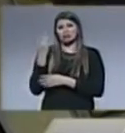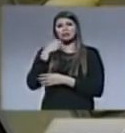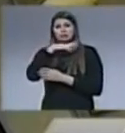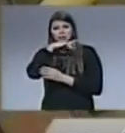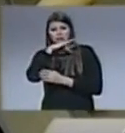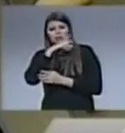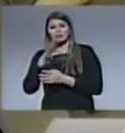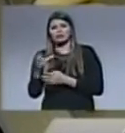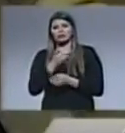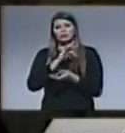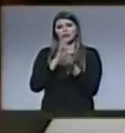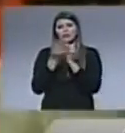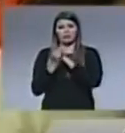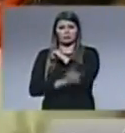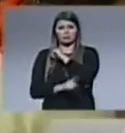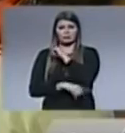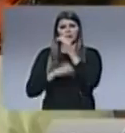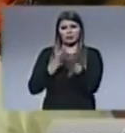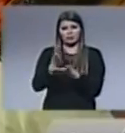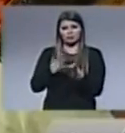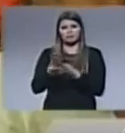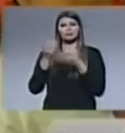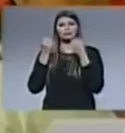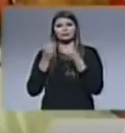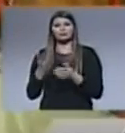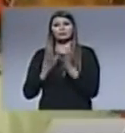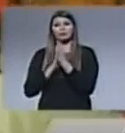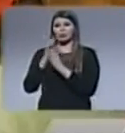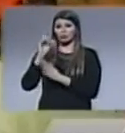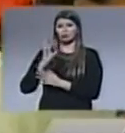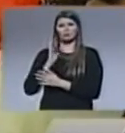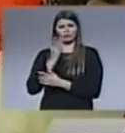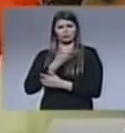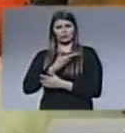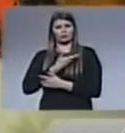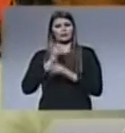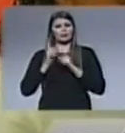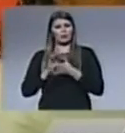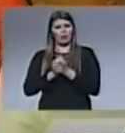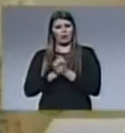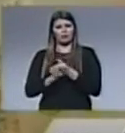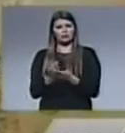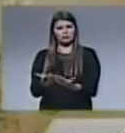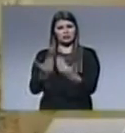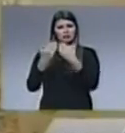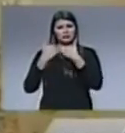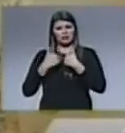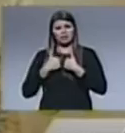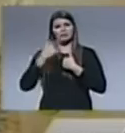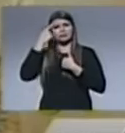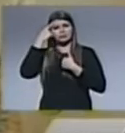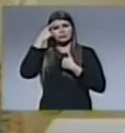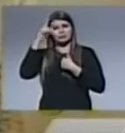a través de sus servicios a sus semejantes. Entonces lo que Dios hizo con nosotros, esa oportunidad que a nosotros nos dio para poder